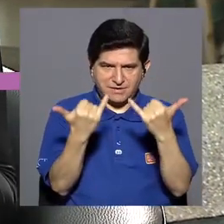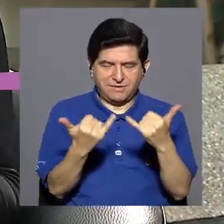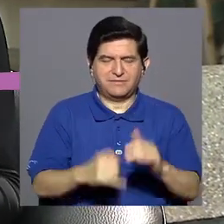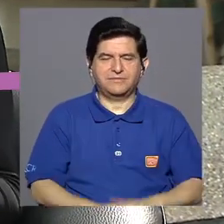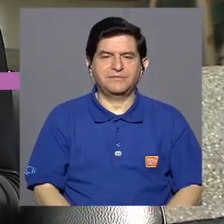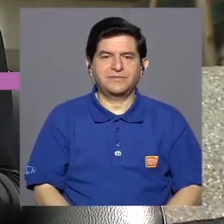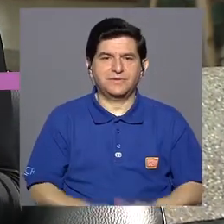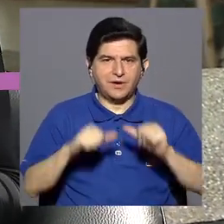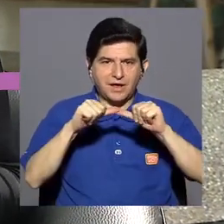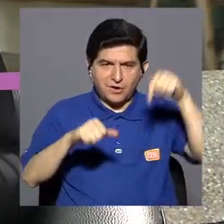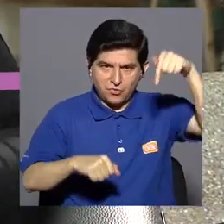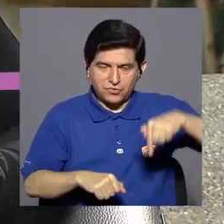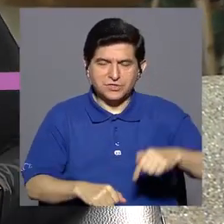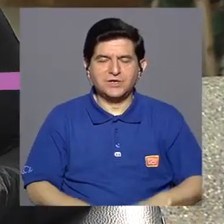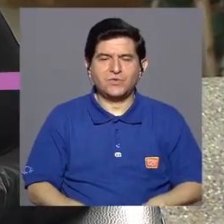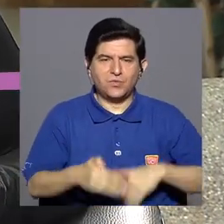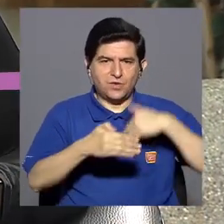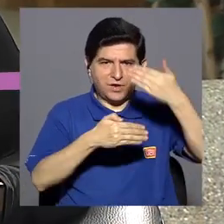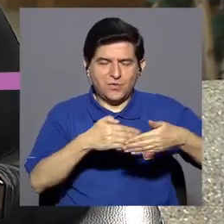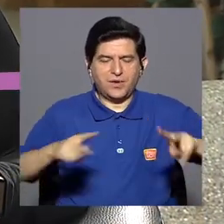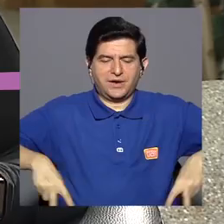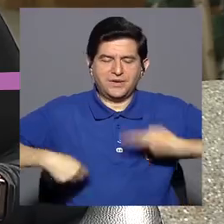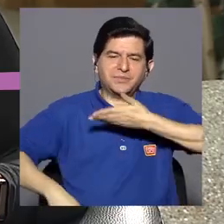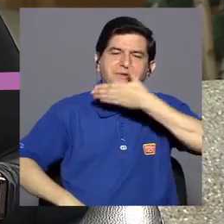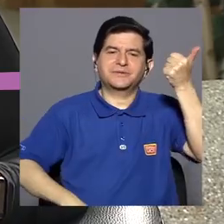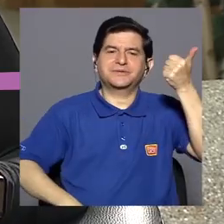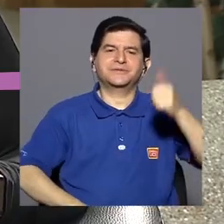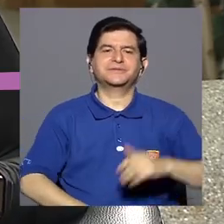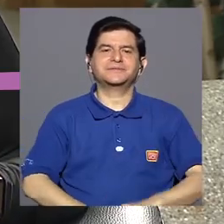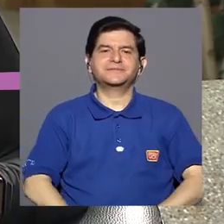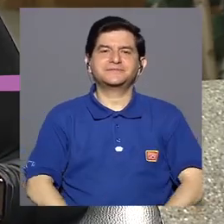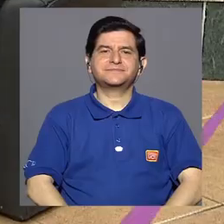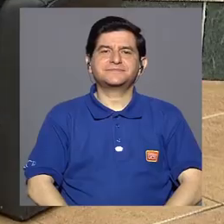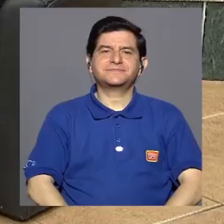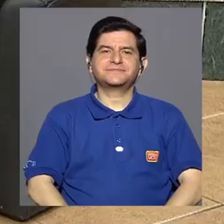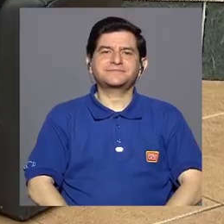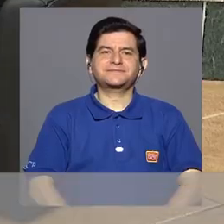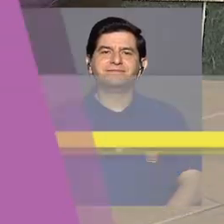una primera pausa. Quédese con nosotros y ya regresamos con más de Vivir Mejor.